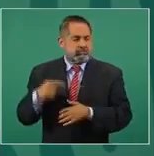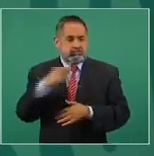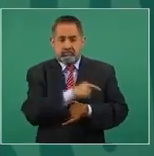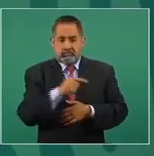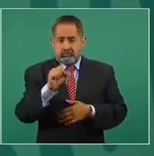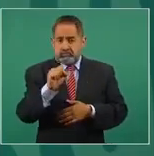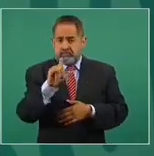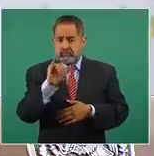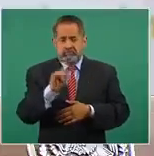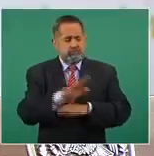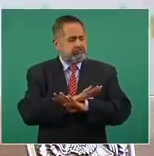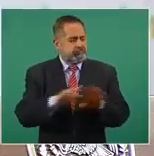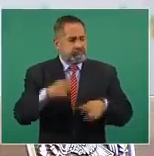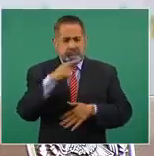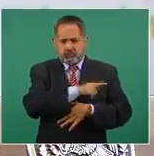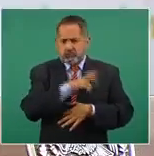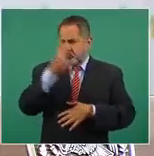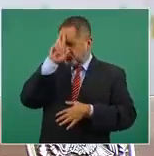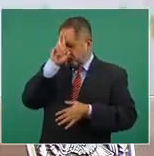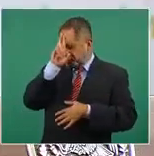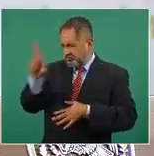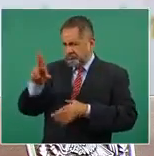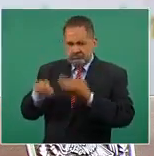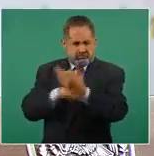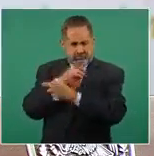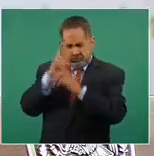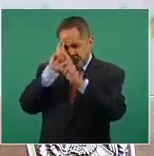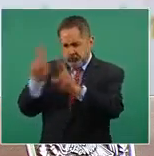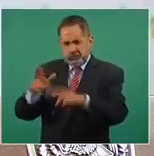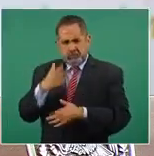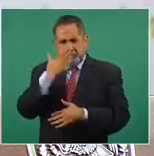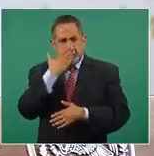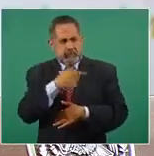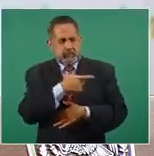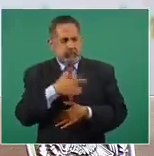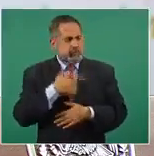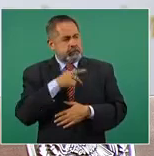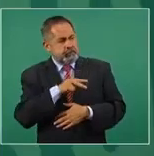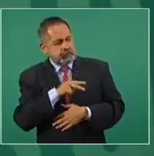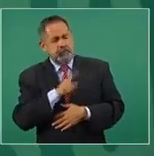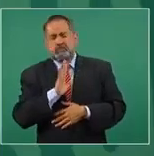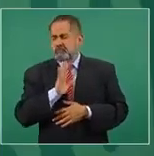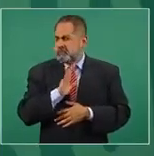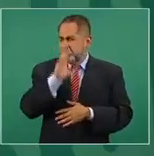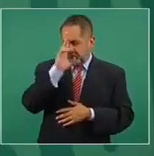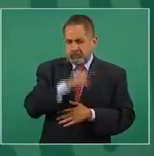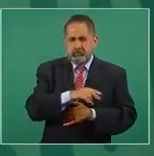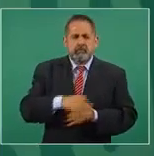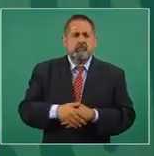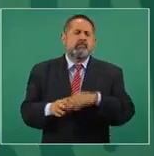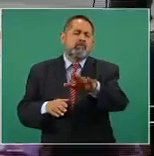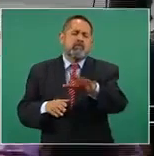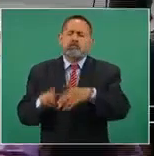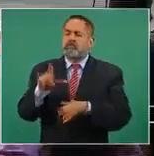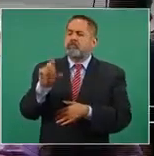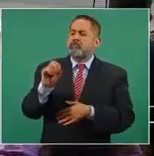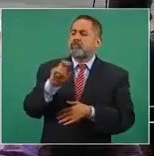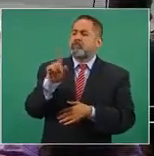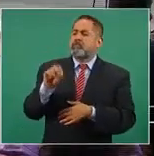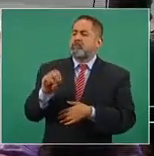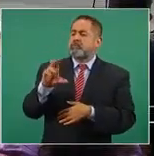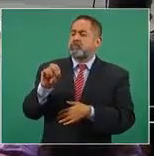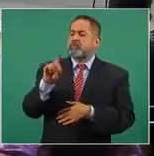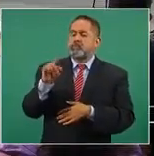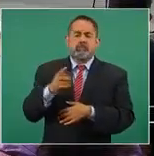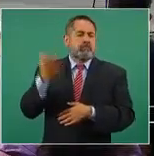...de todos o de todos, esa es la impresión que yo tengo. Lorenzo Córdoba se reunió con Enrique Peña